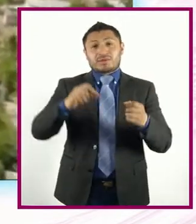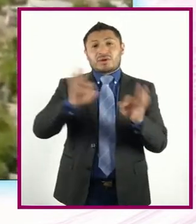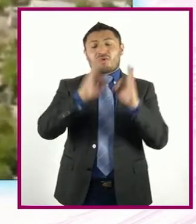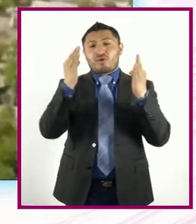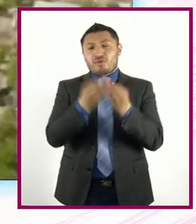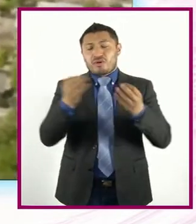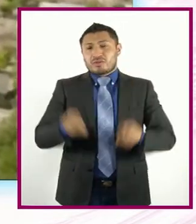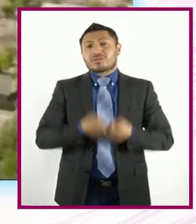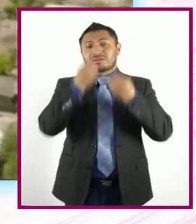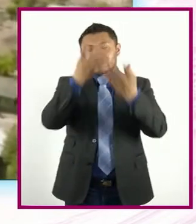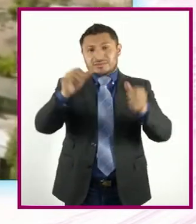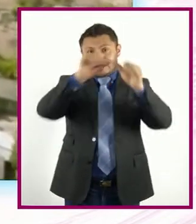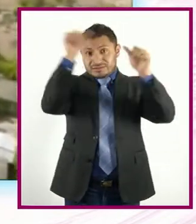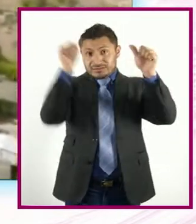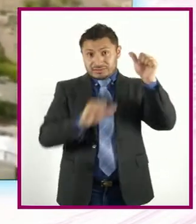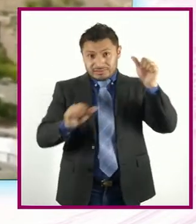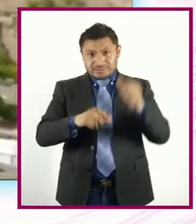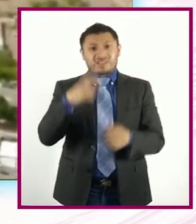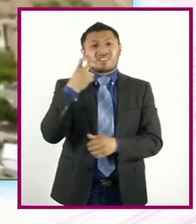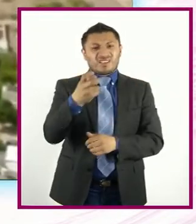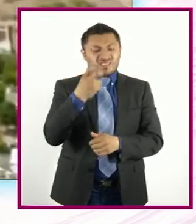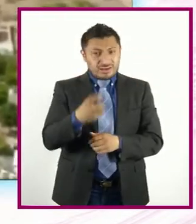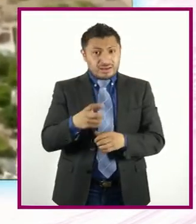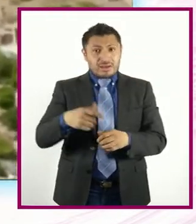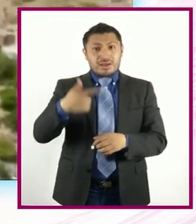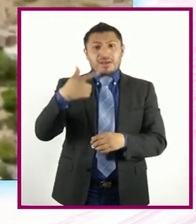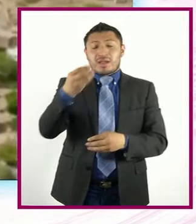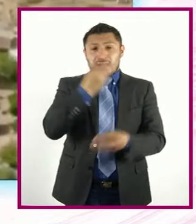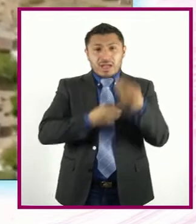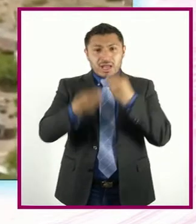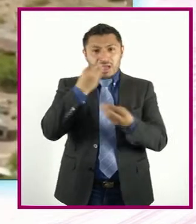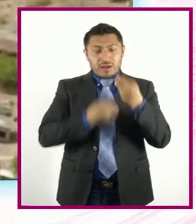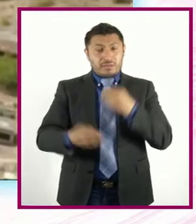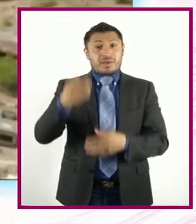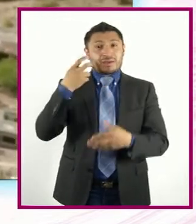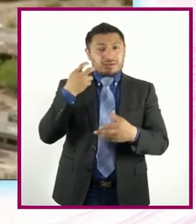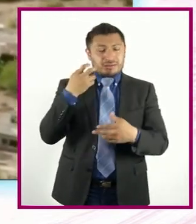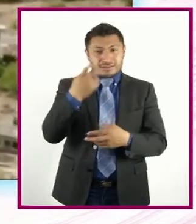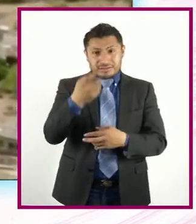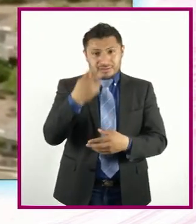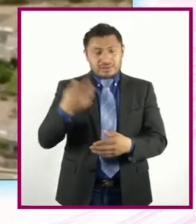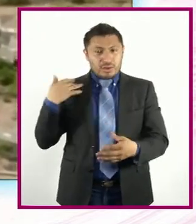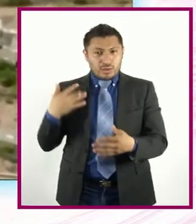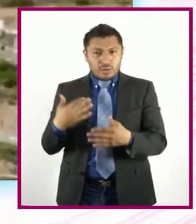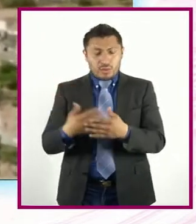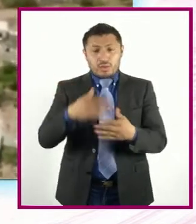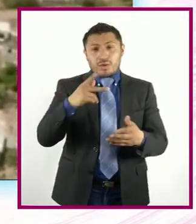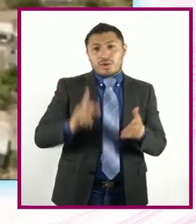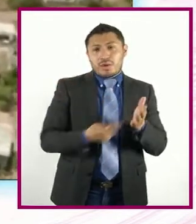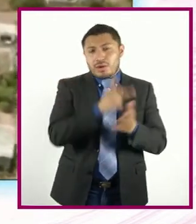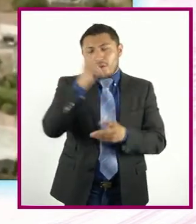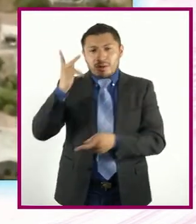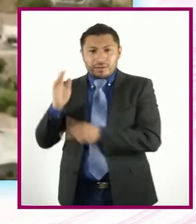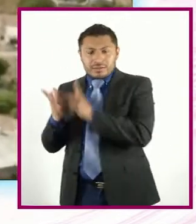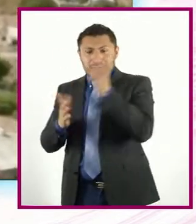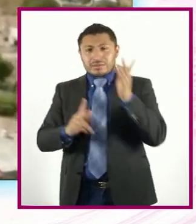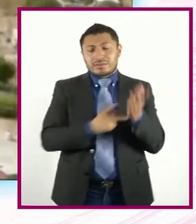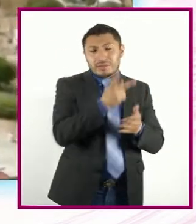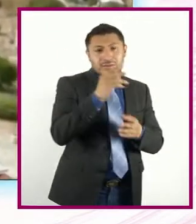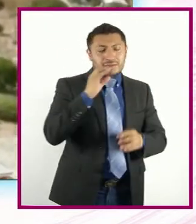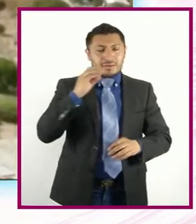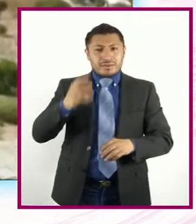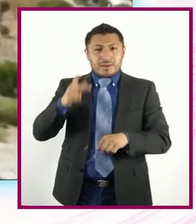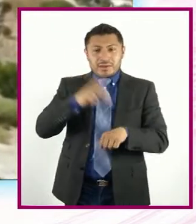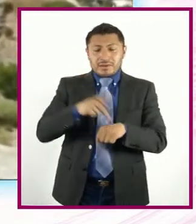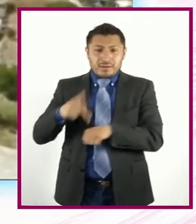ación Intangible De la cultura Que es La gastronomía Desde entonces Planta por planta Y ladrillo a ladrillo Creamos